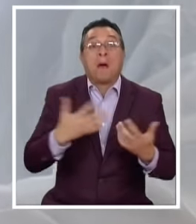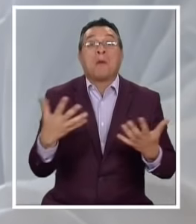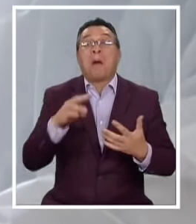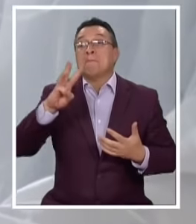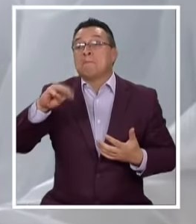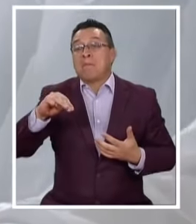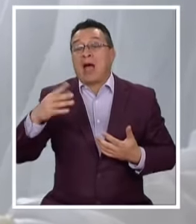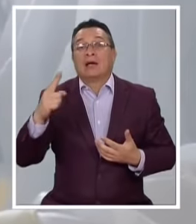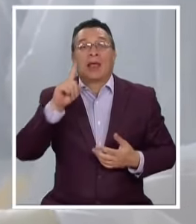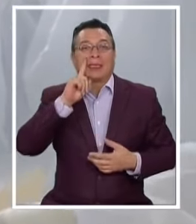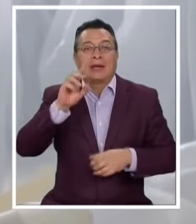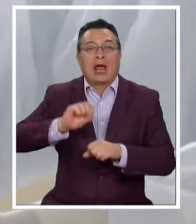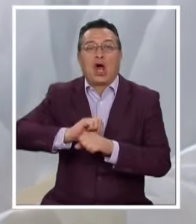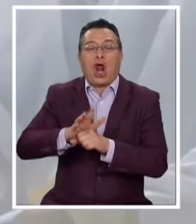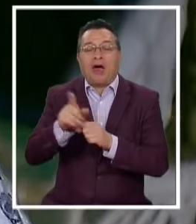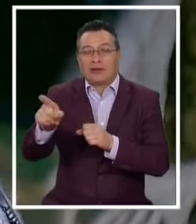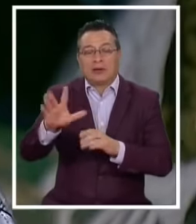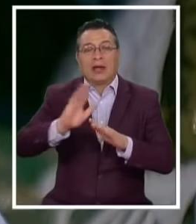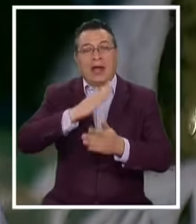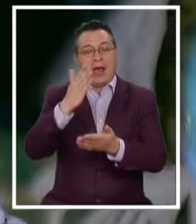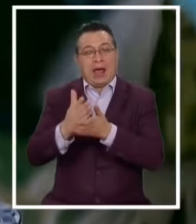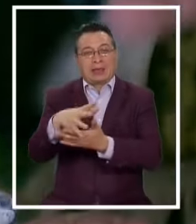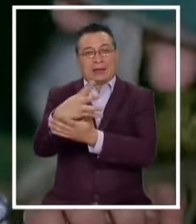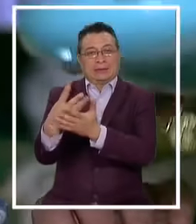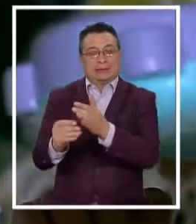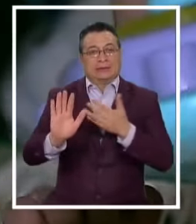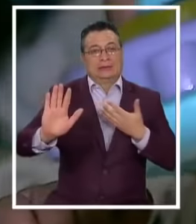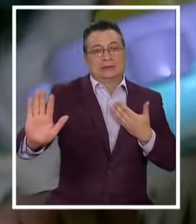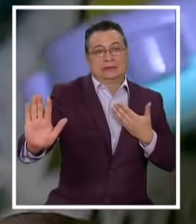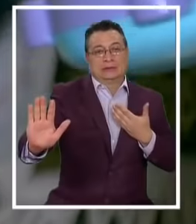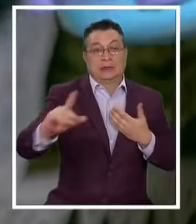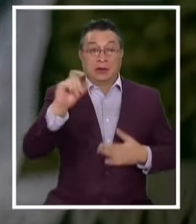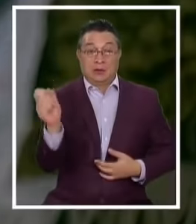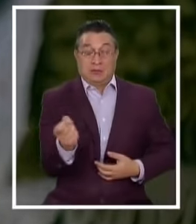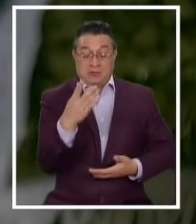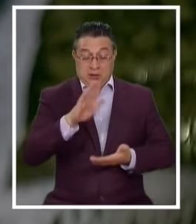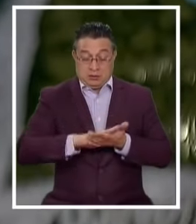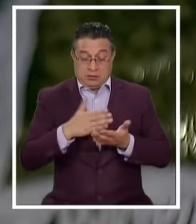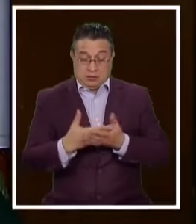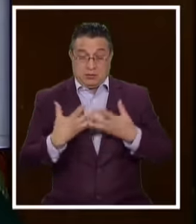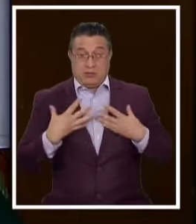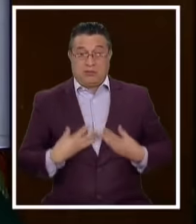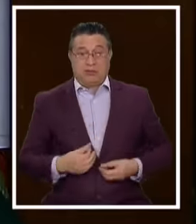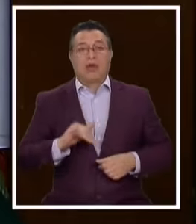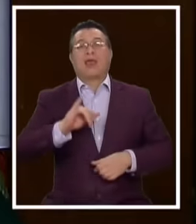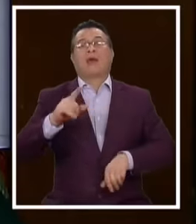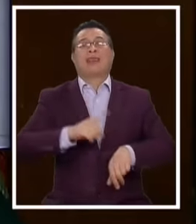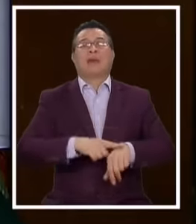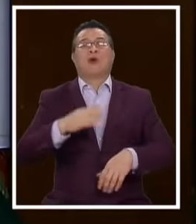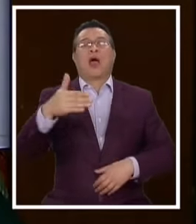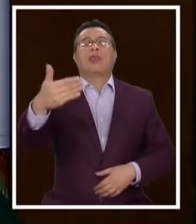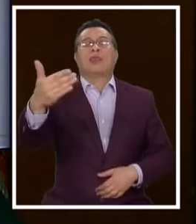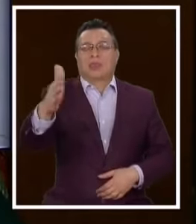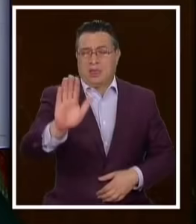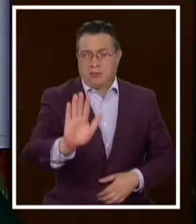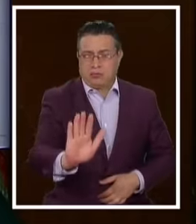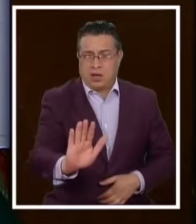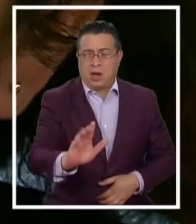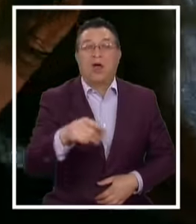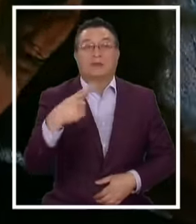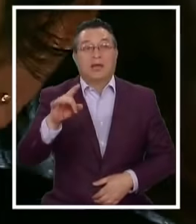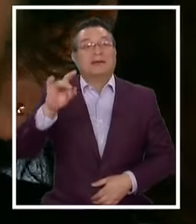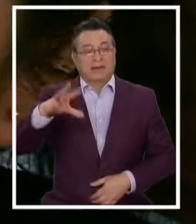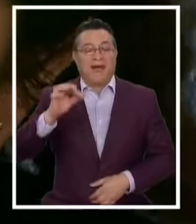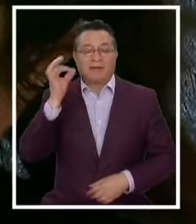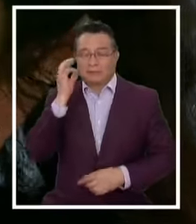las mamás Contagiadas Sean dadas De alta Lo primero Es recuperarse Porque tiempo Habrá de sobra Eso bien lo sabe